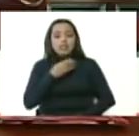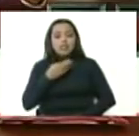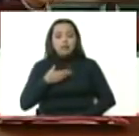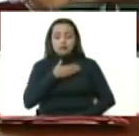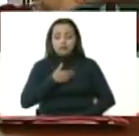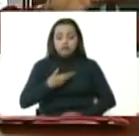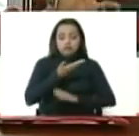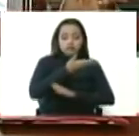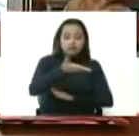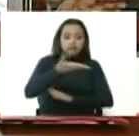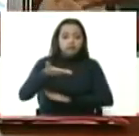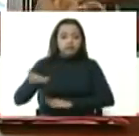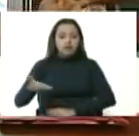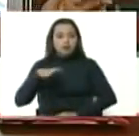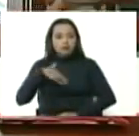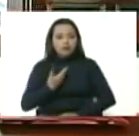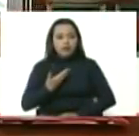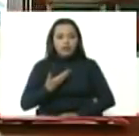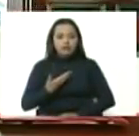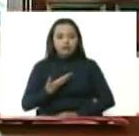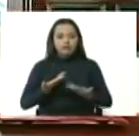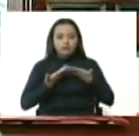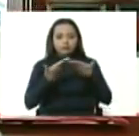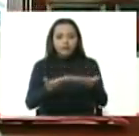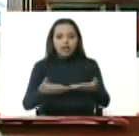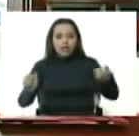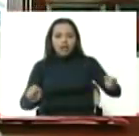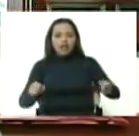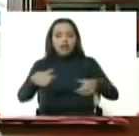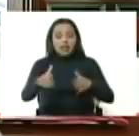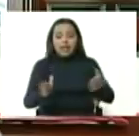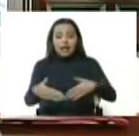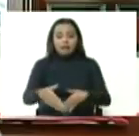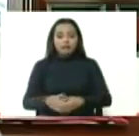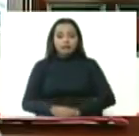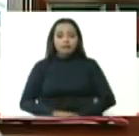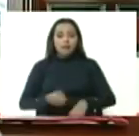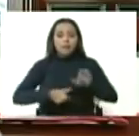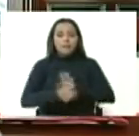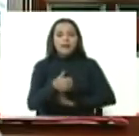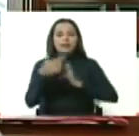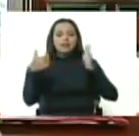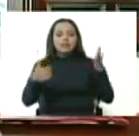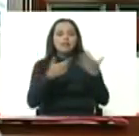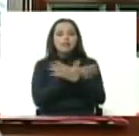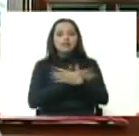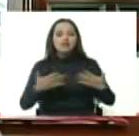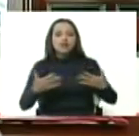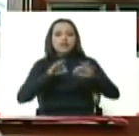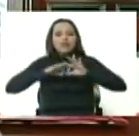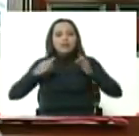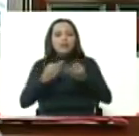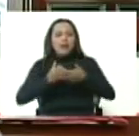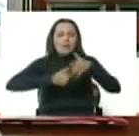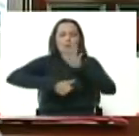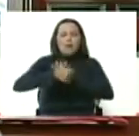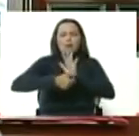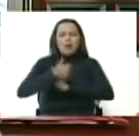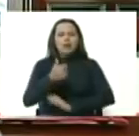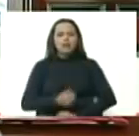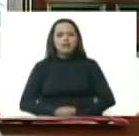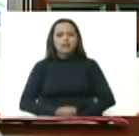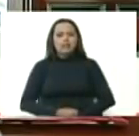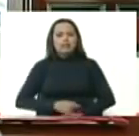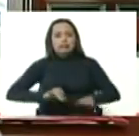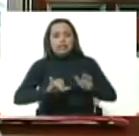y que le llegara a través de los CLAP a más de 6 millones de familias, mucho más allá, llegamos casi a